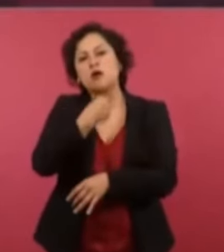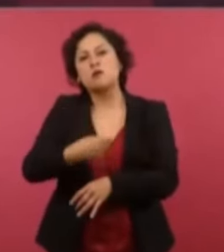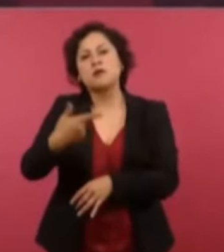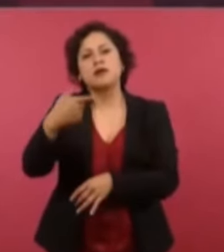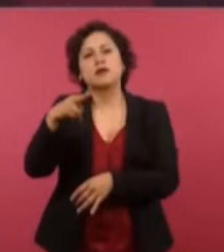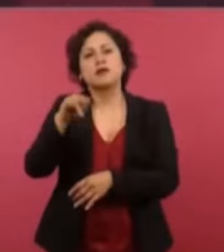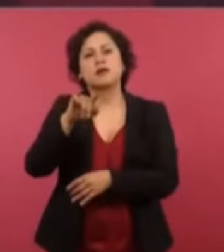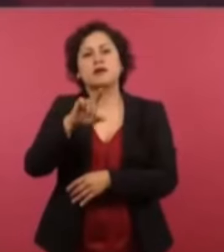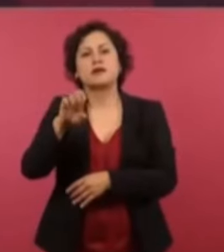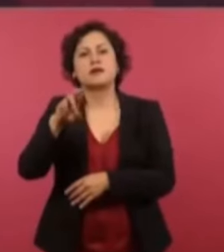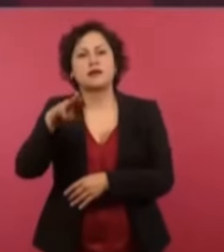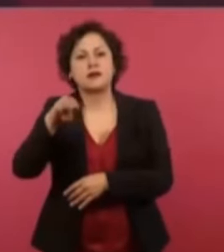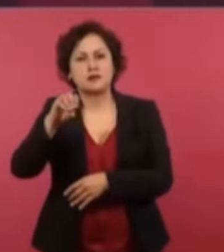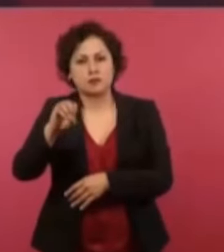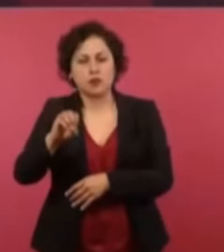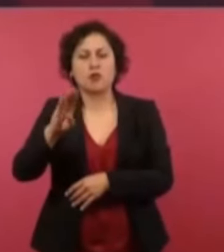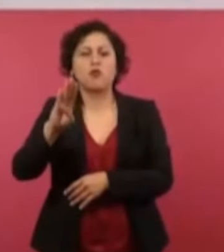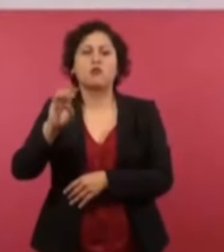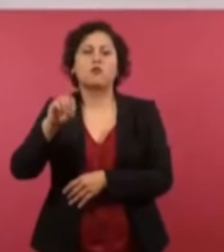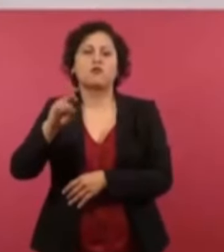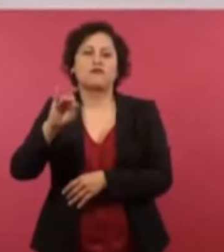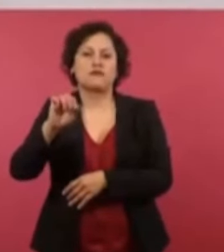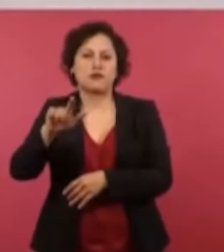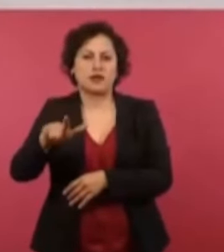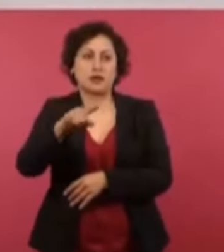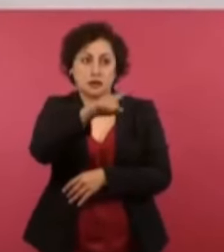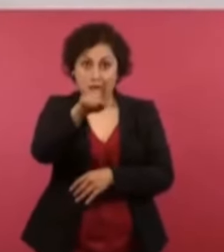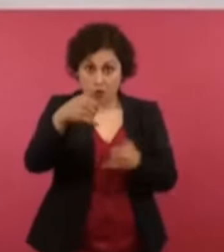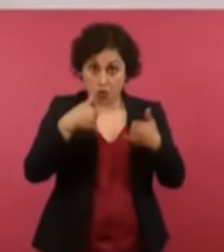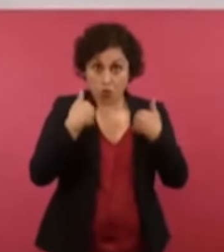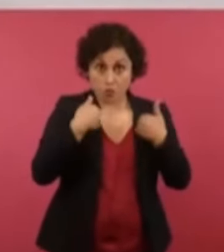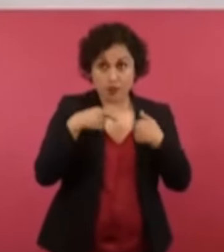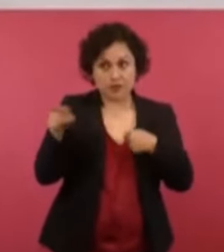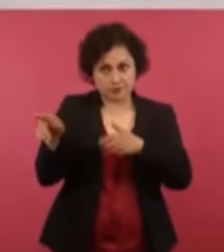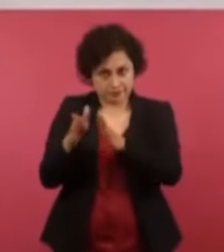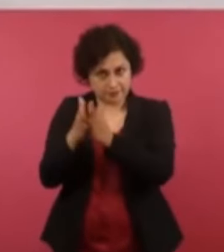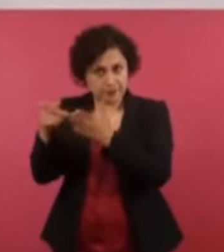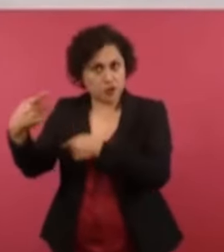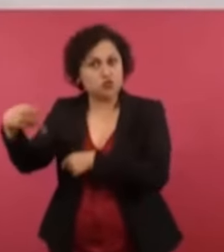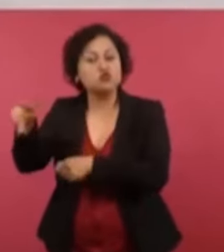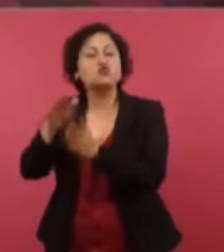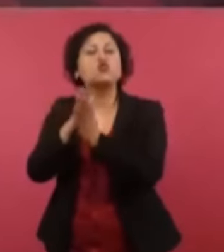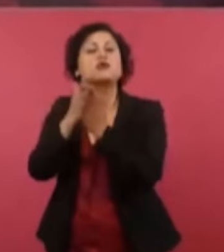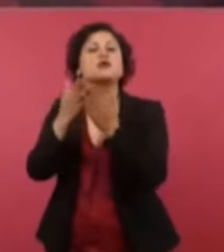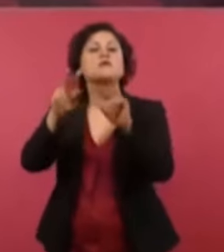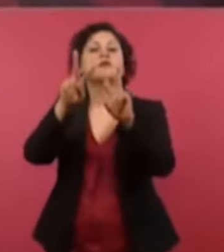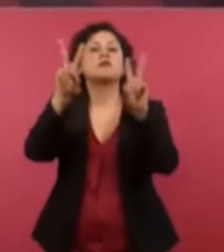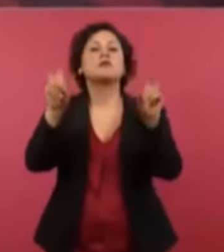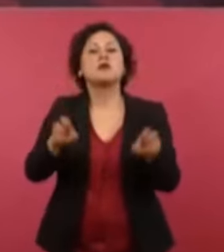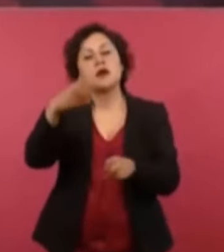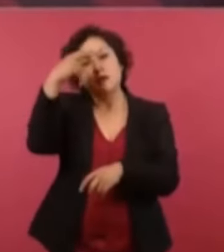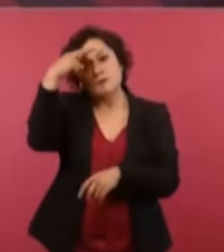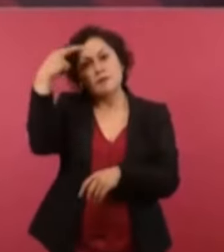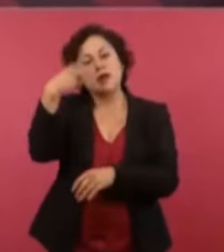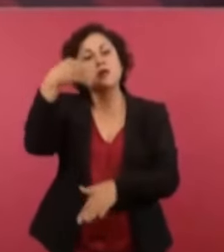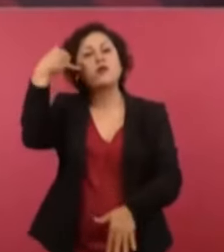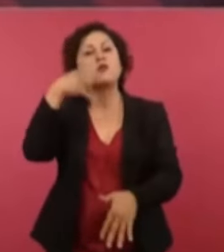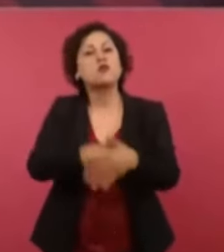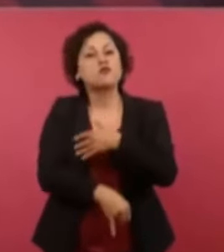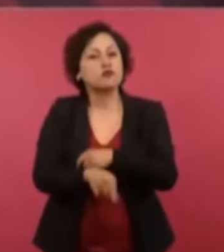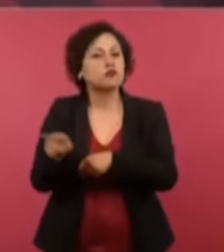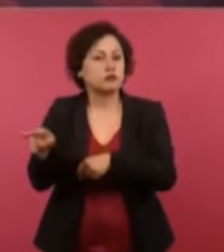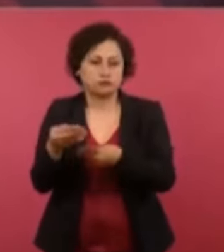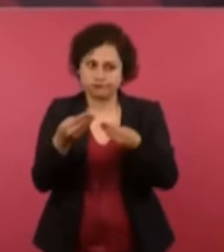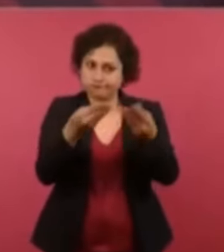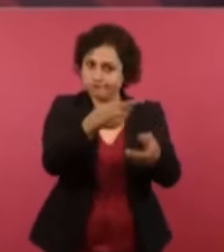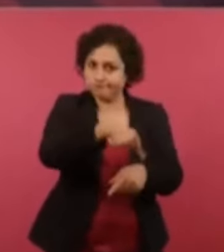recomiendo a los jóvenes ese libro de Guillermo, El México Profundo, y hice